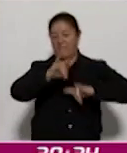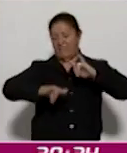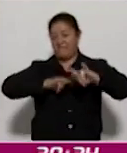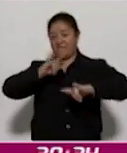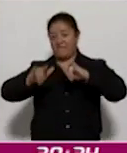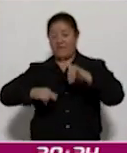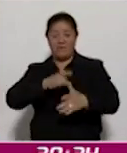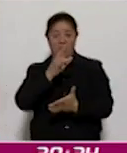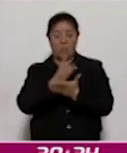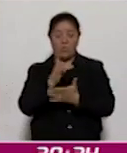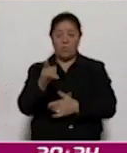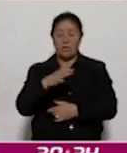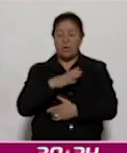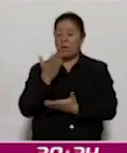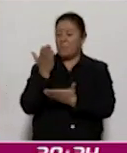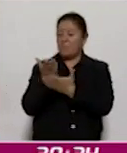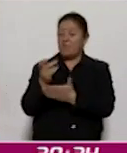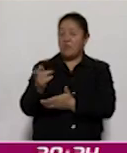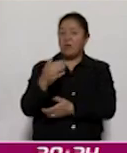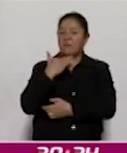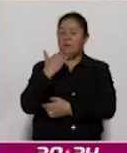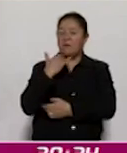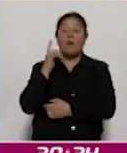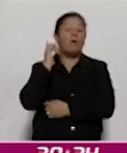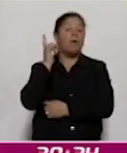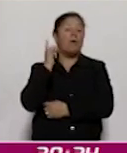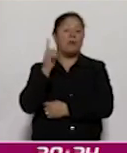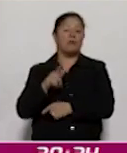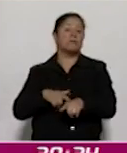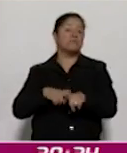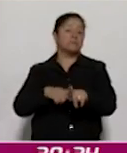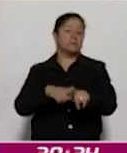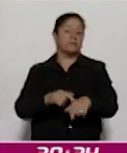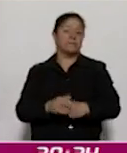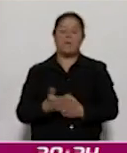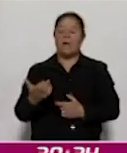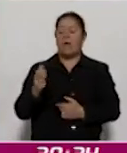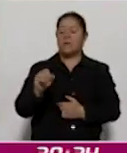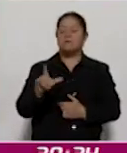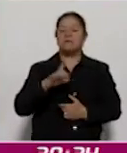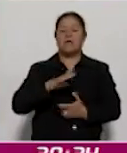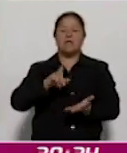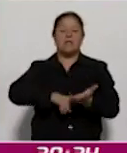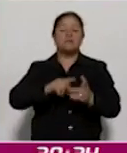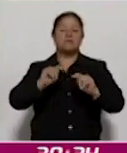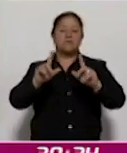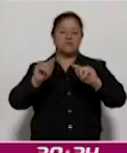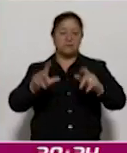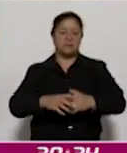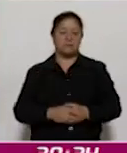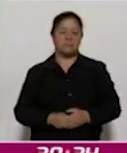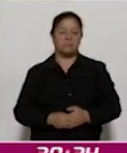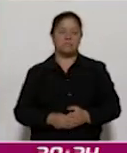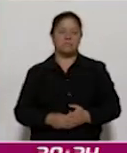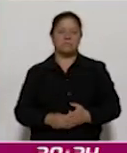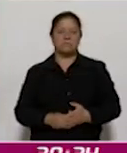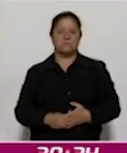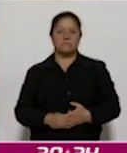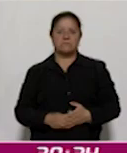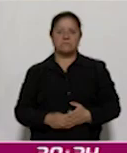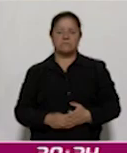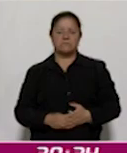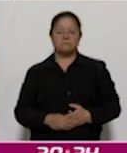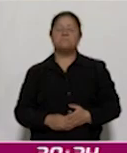en el país, en la gestión de los residuos, y que esperemos que se replique, porque eso es lo que se está haciendo en Tlaxcala. Sí, cerrar la brecha,